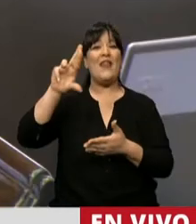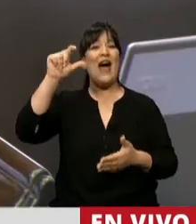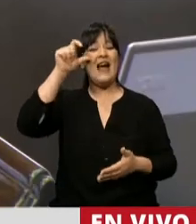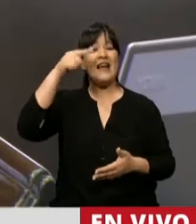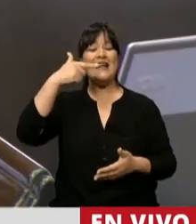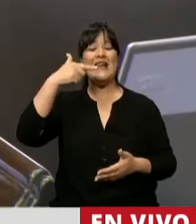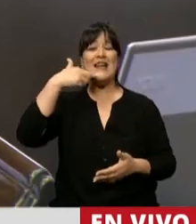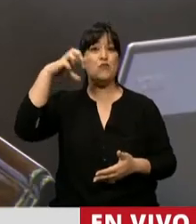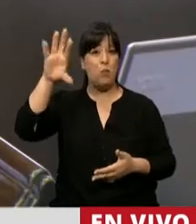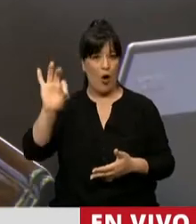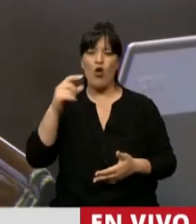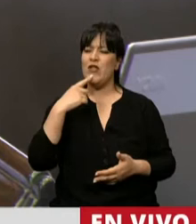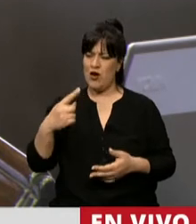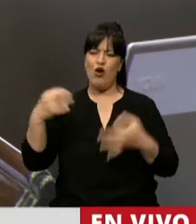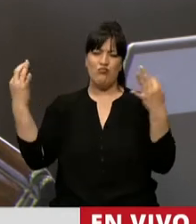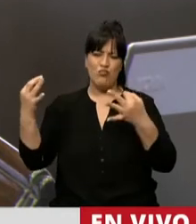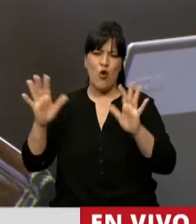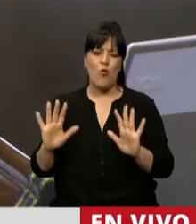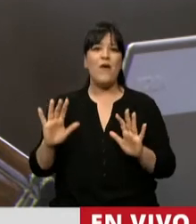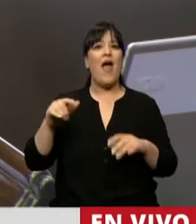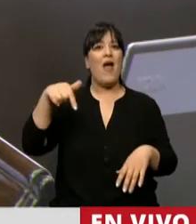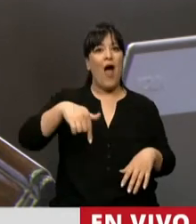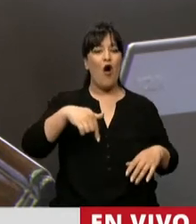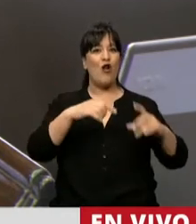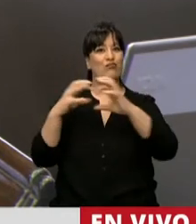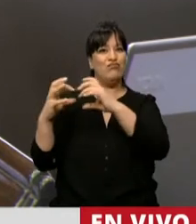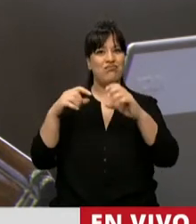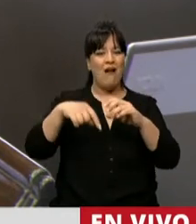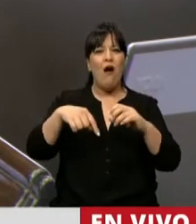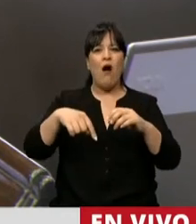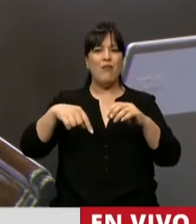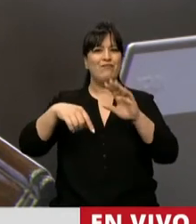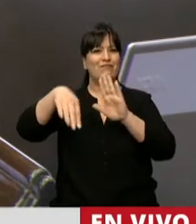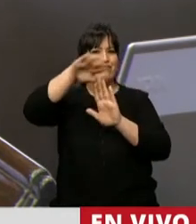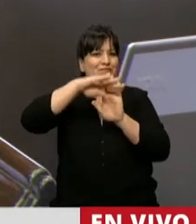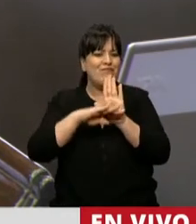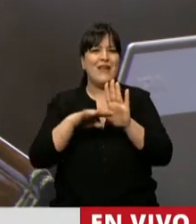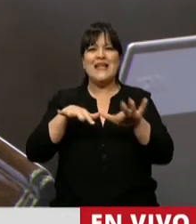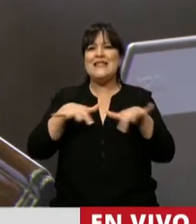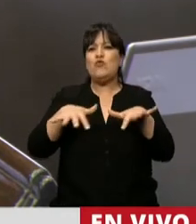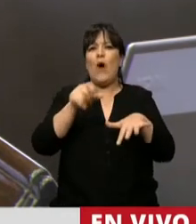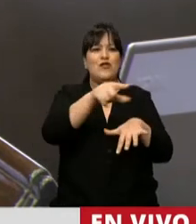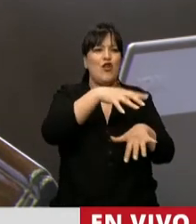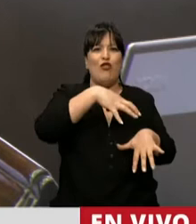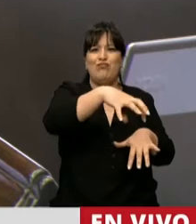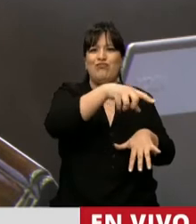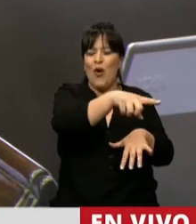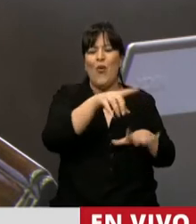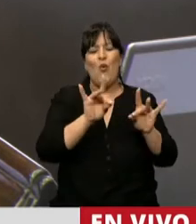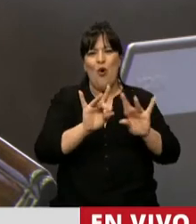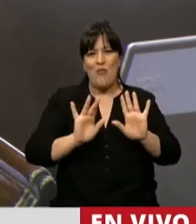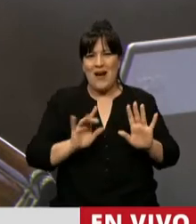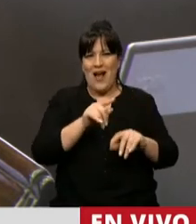cuando se trajo a decisión de este recinto un cuadro de situación del sector muy complicado